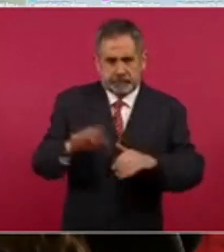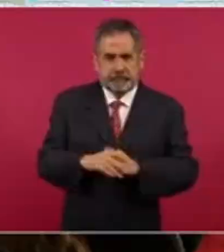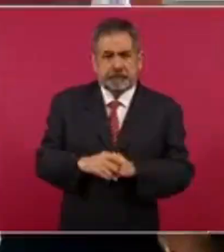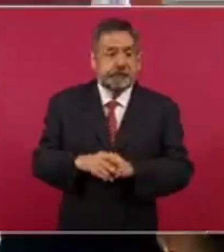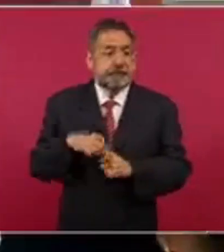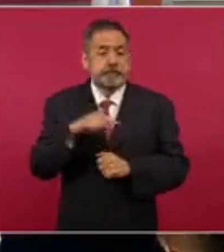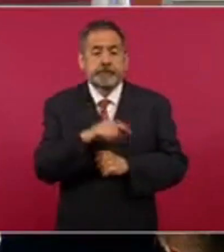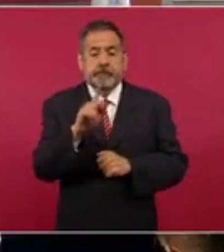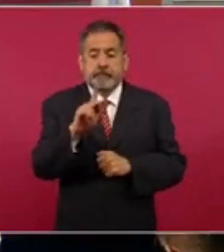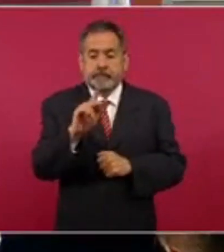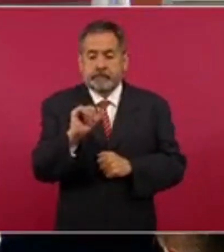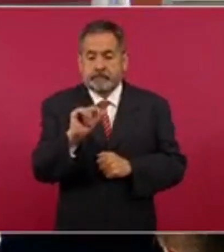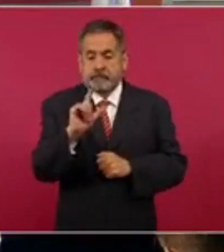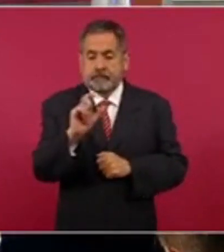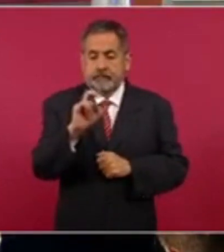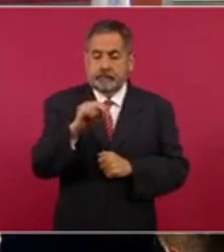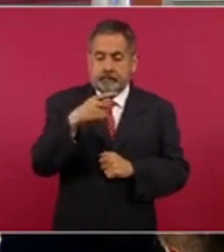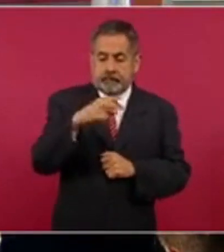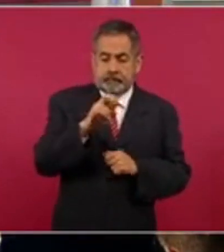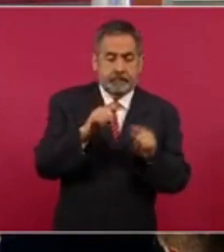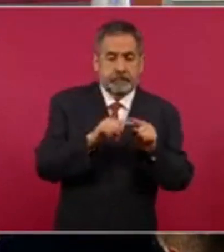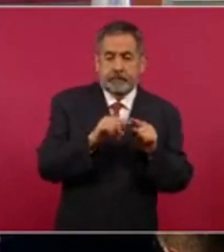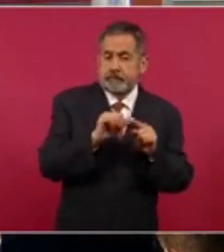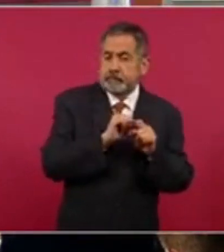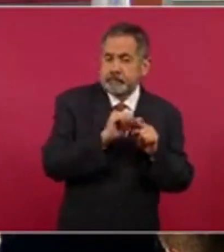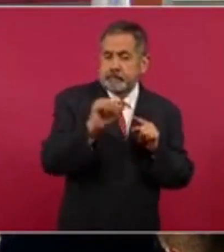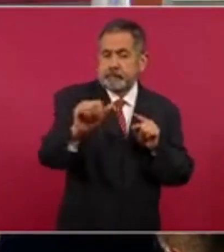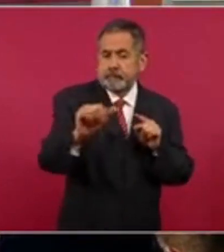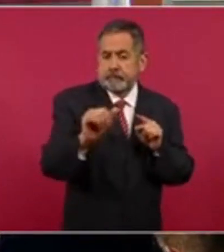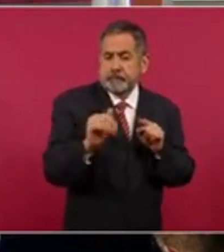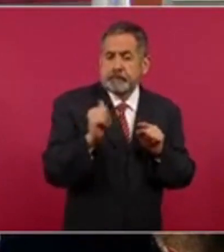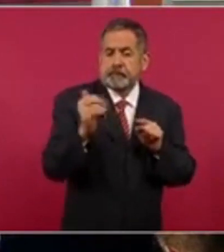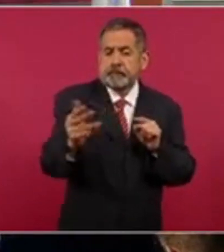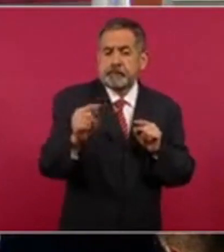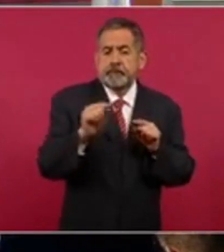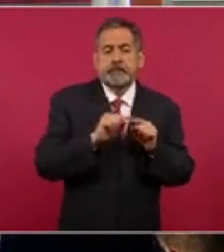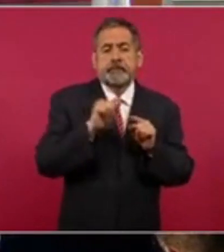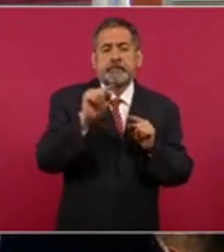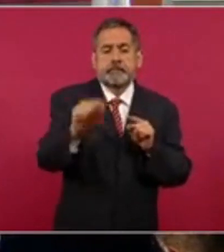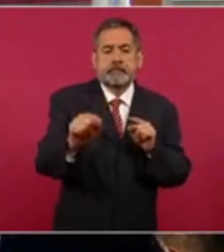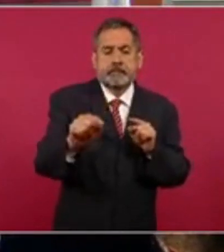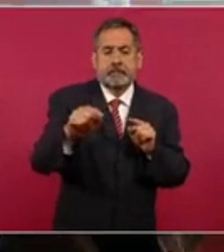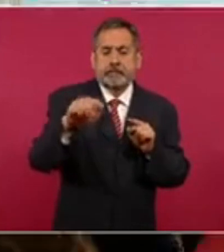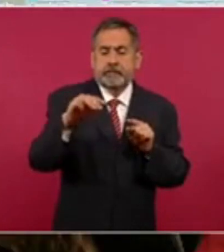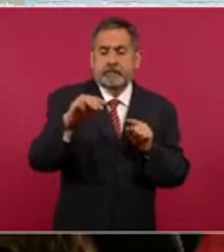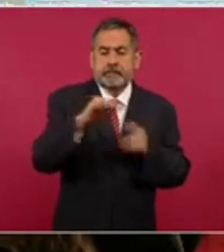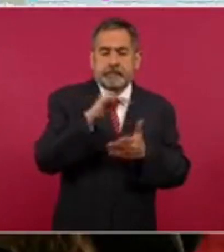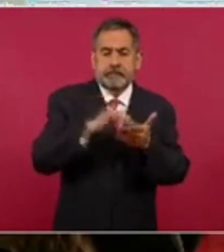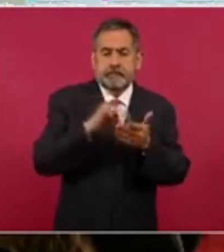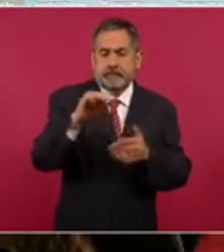Palenque hasta Mérida,